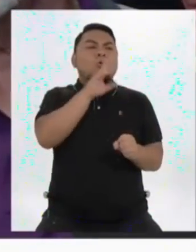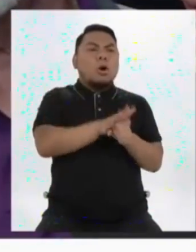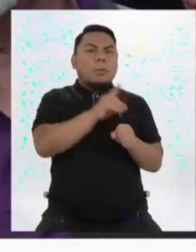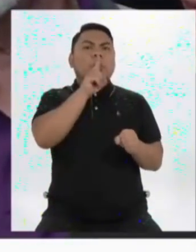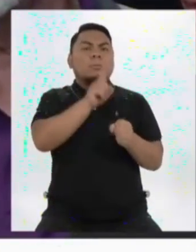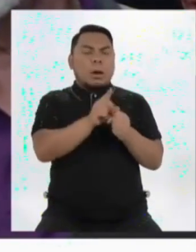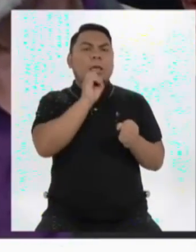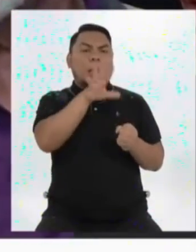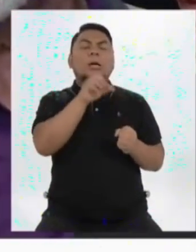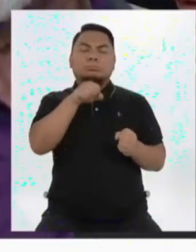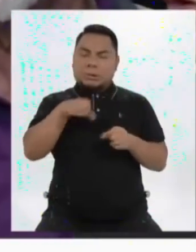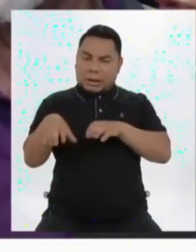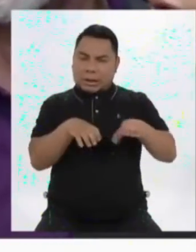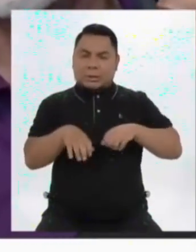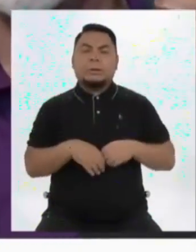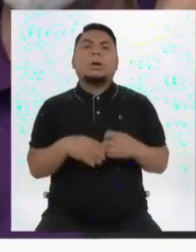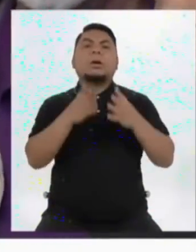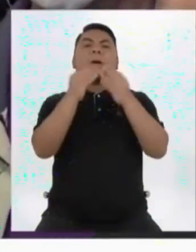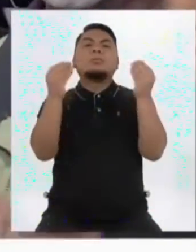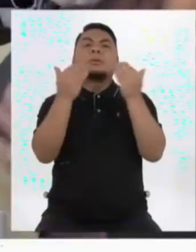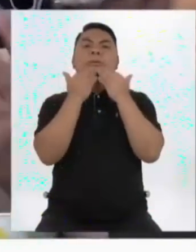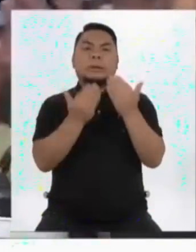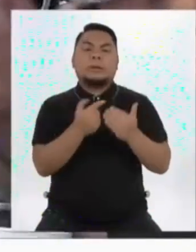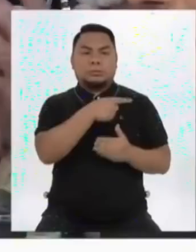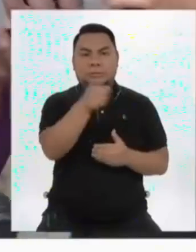en los últimos meses. Muchísimas gracias.